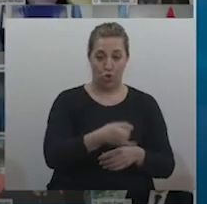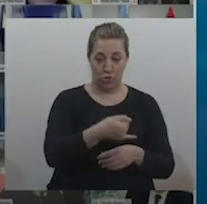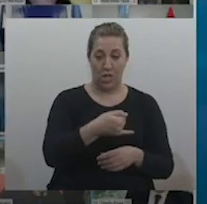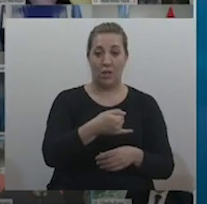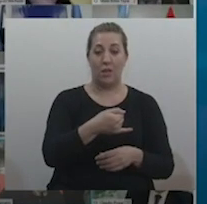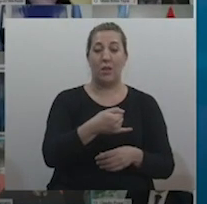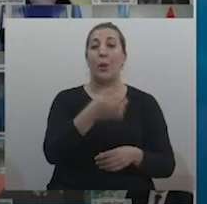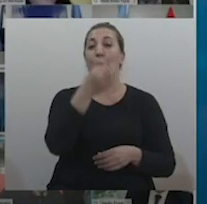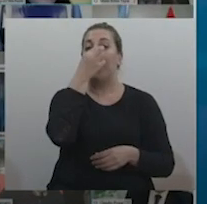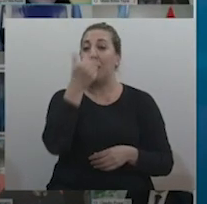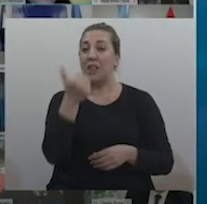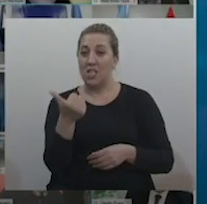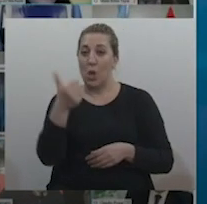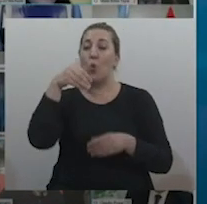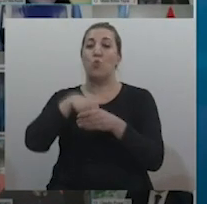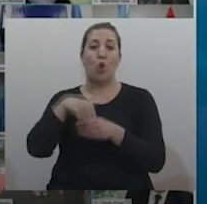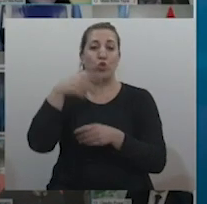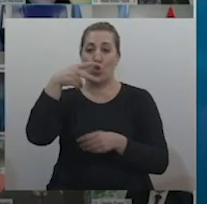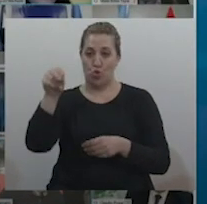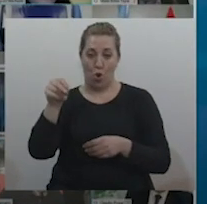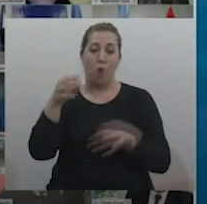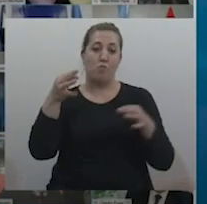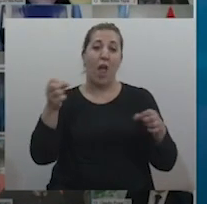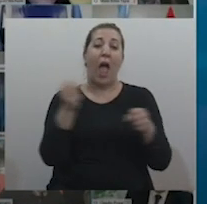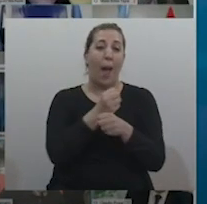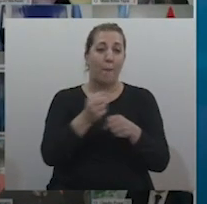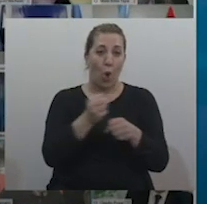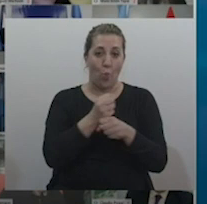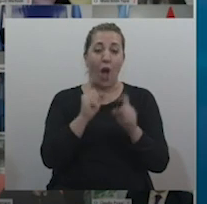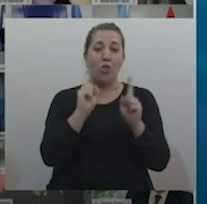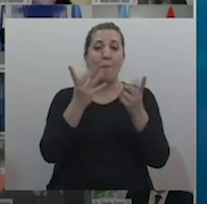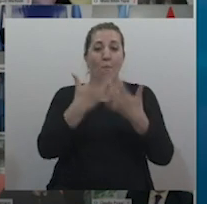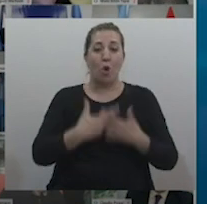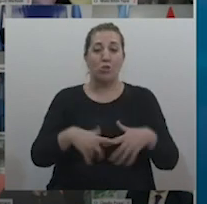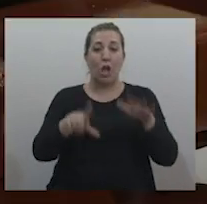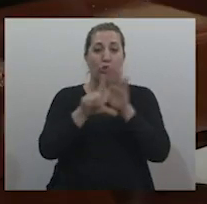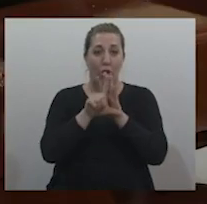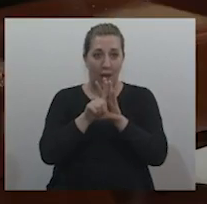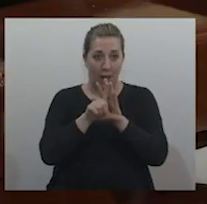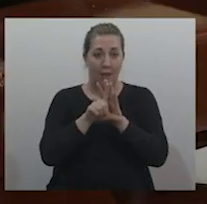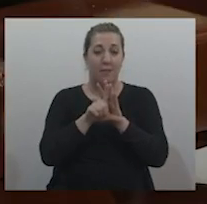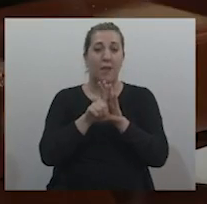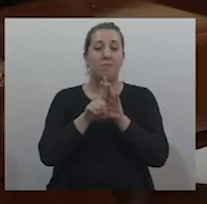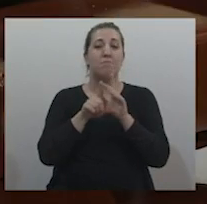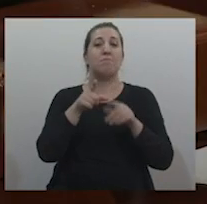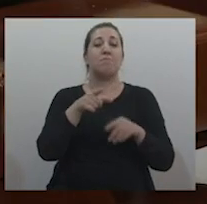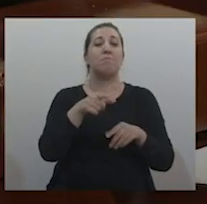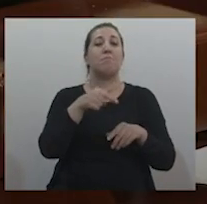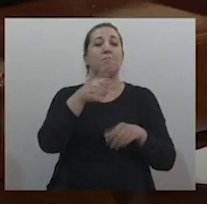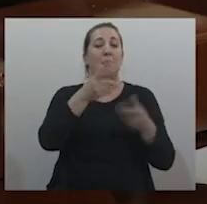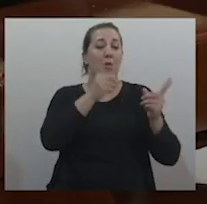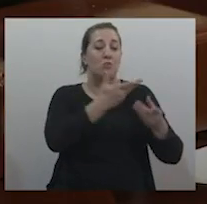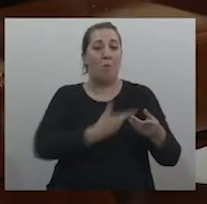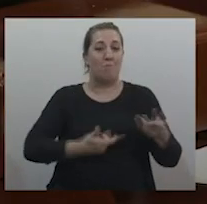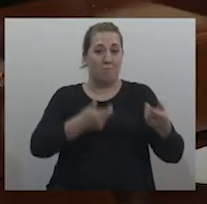y 26 negativos. Queda aprobado entonces el proyecto de ley remitido por el Ejecutivo, pasa